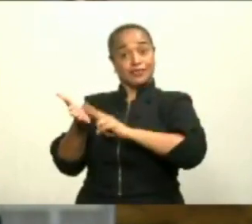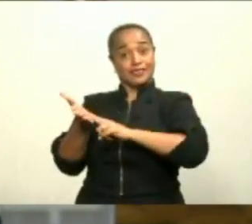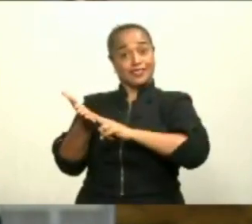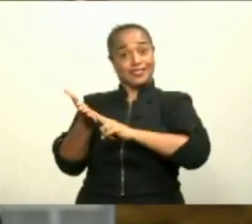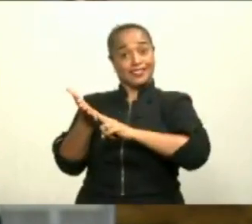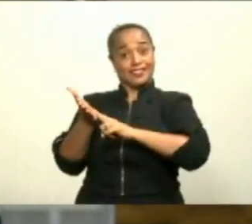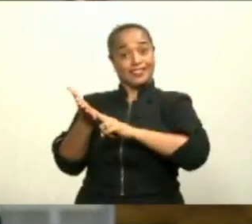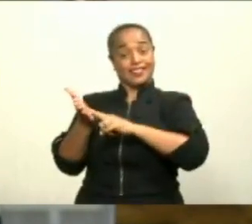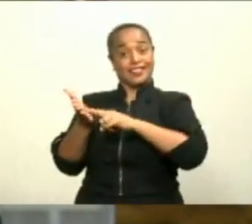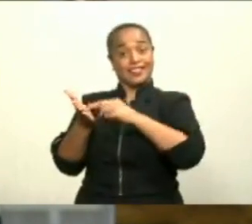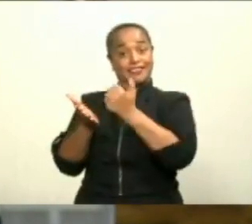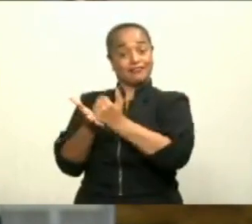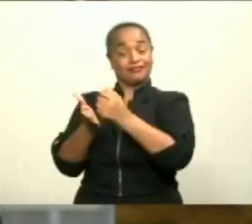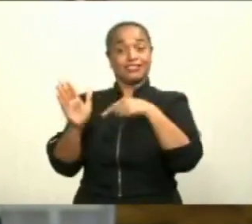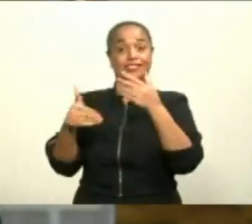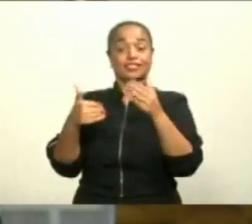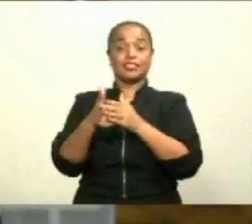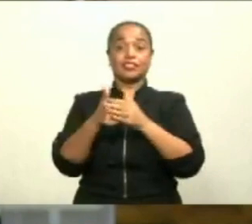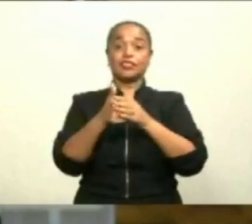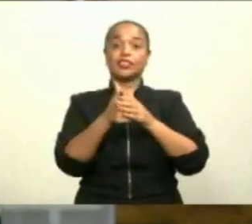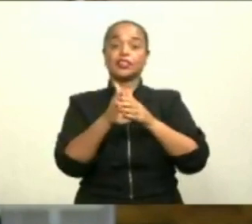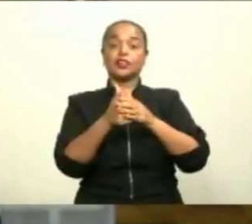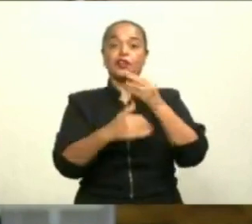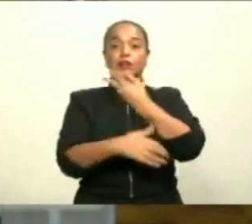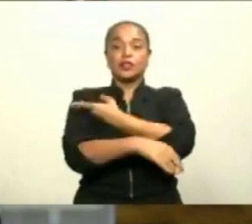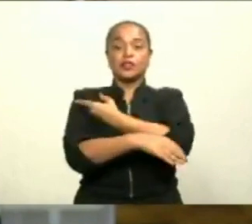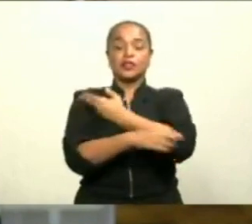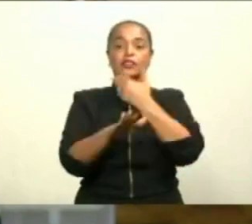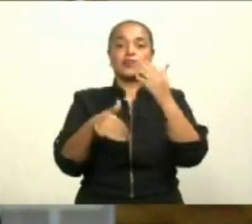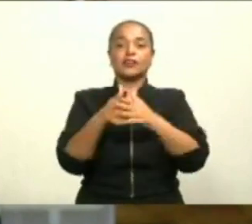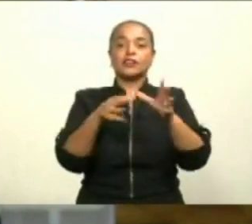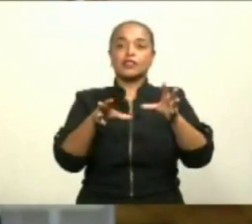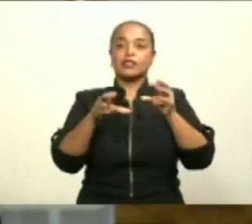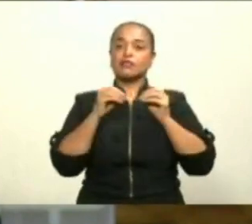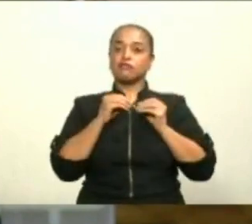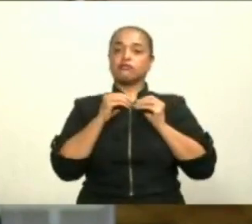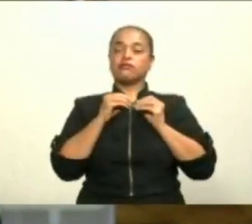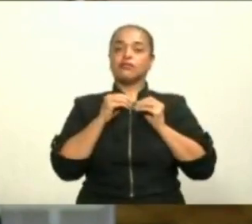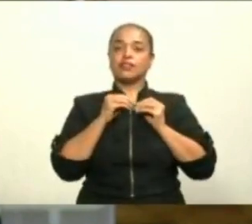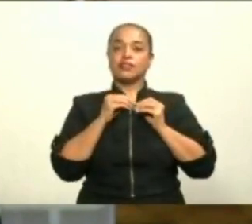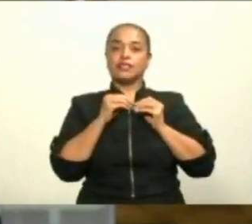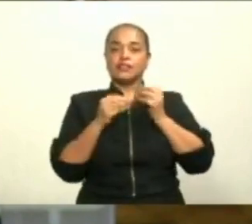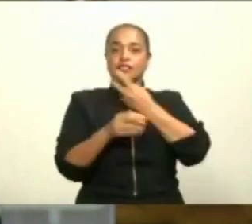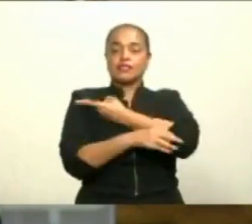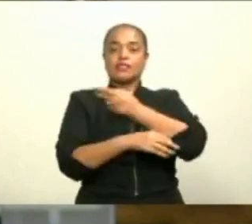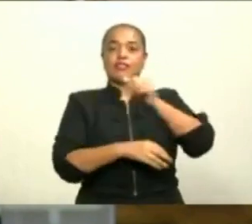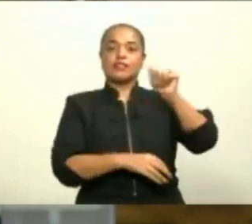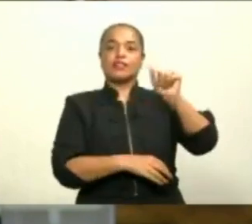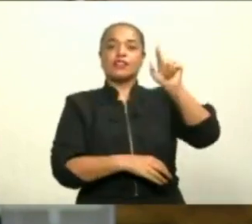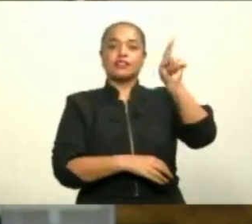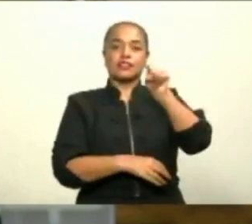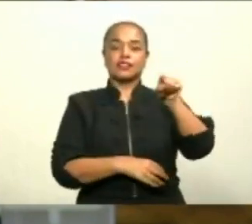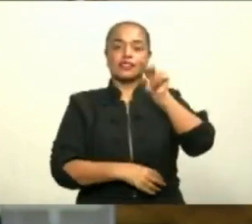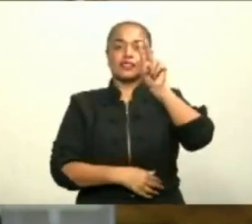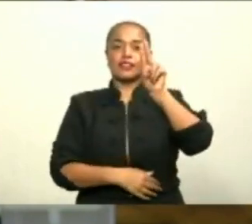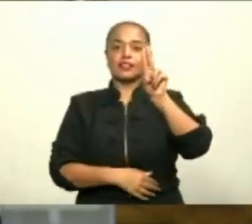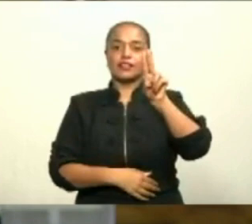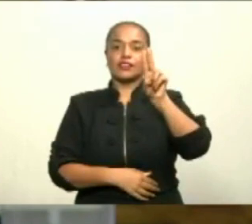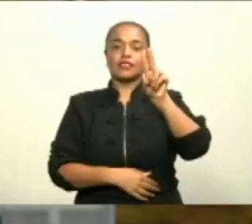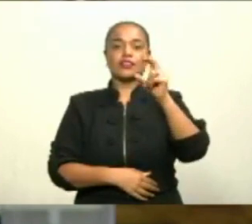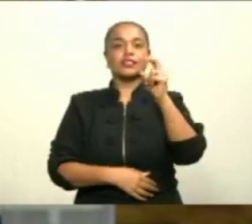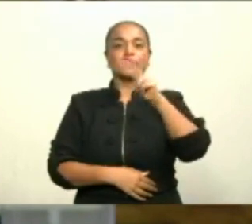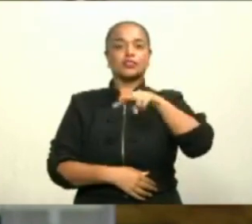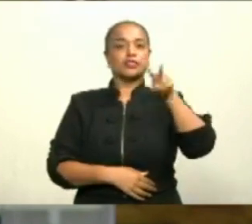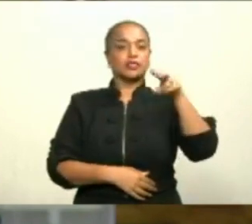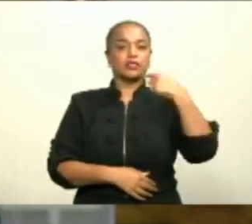compraventa con la farmacéutica AstraZeneca para la adquisición de la vacuna AZD1222. El cual